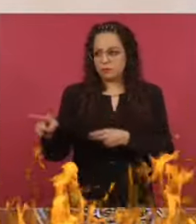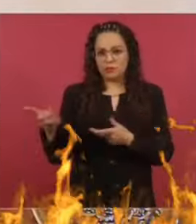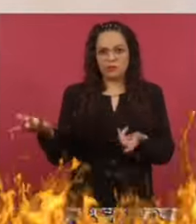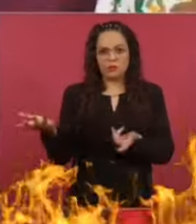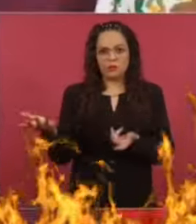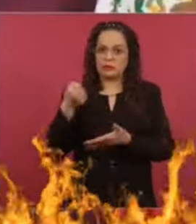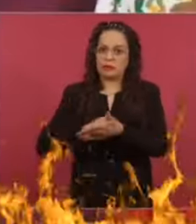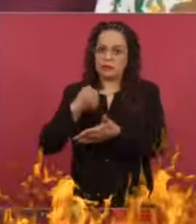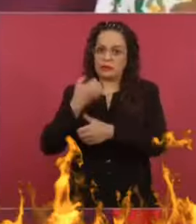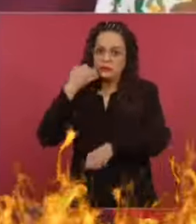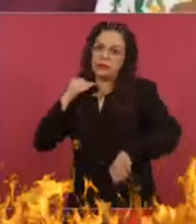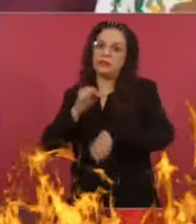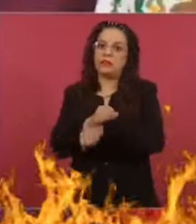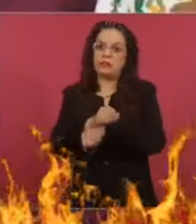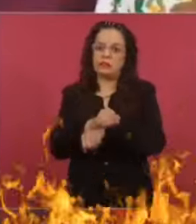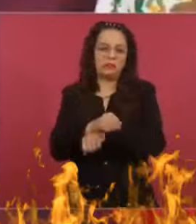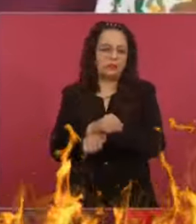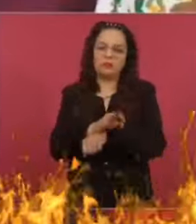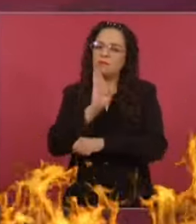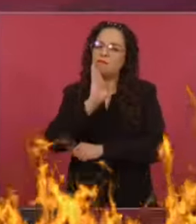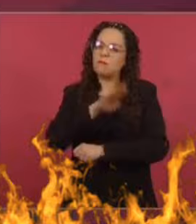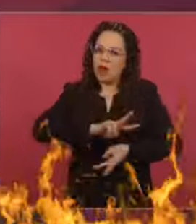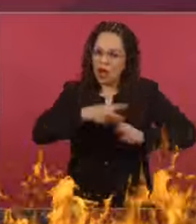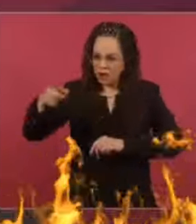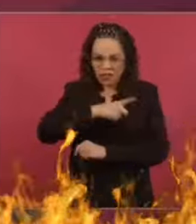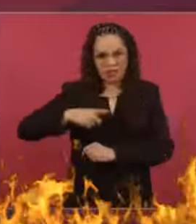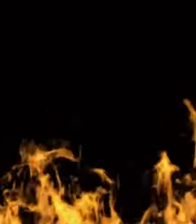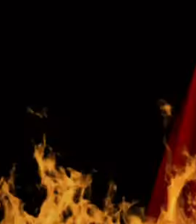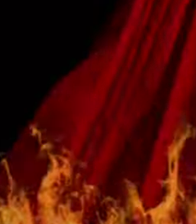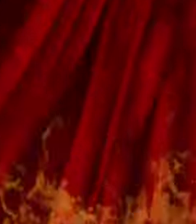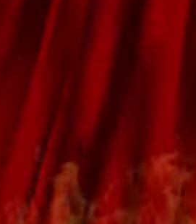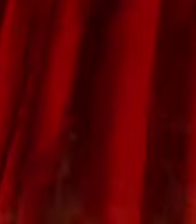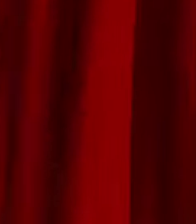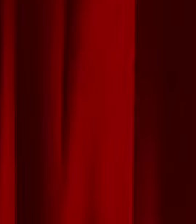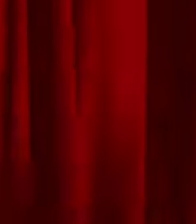Vergüenza les debería dar estar defendiendo esos privilegios